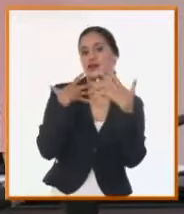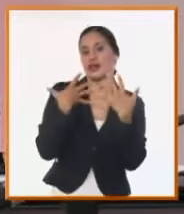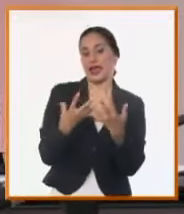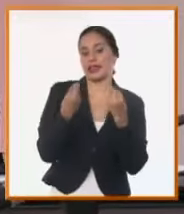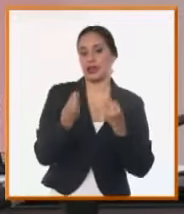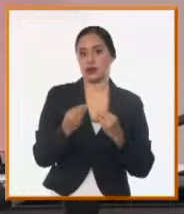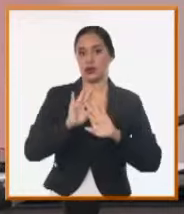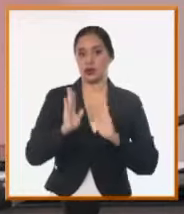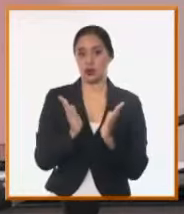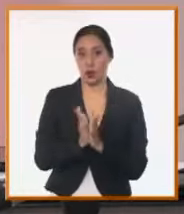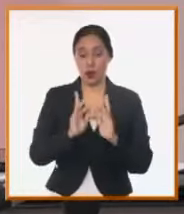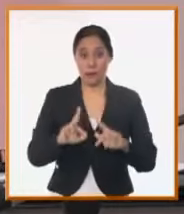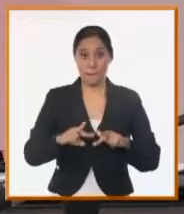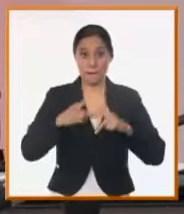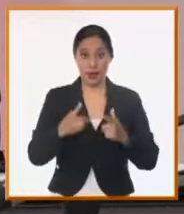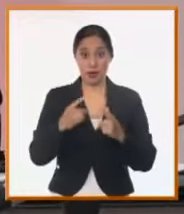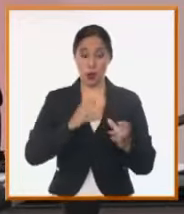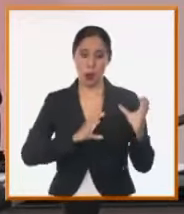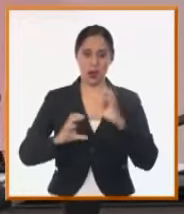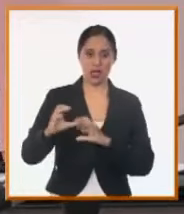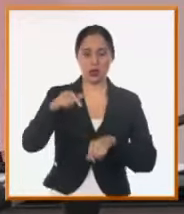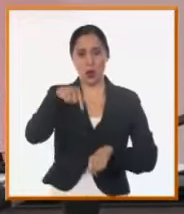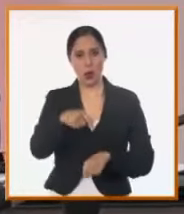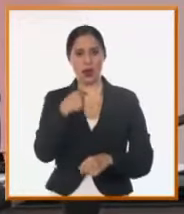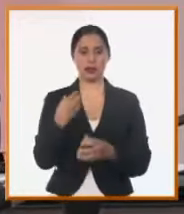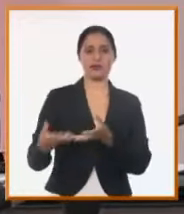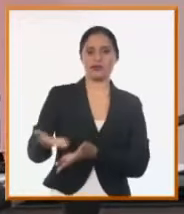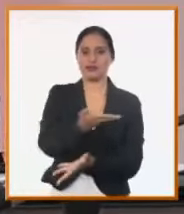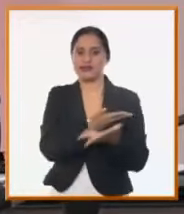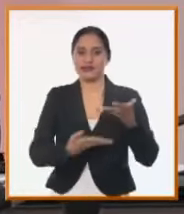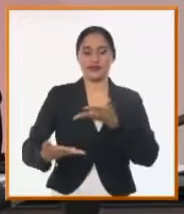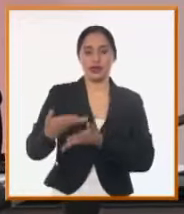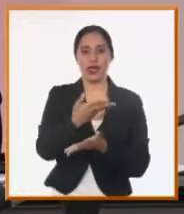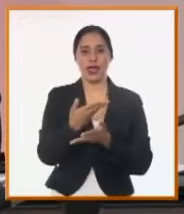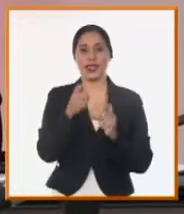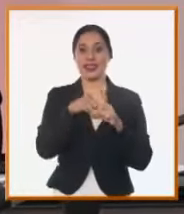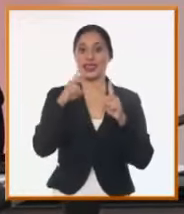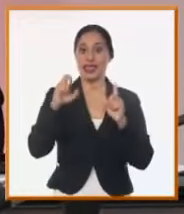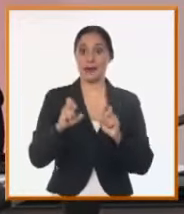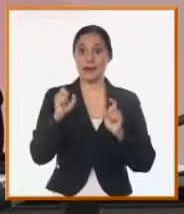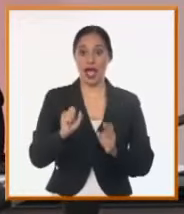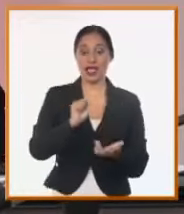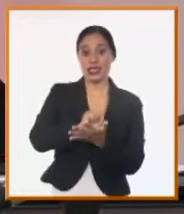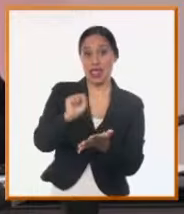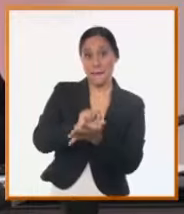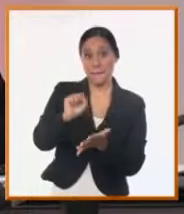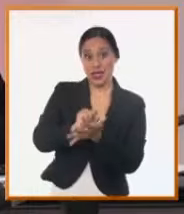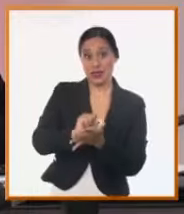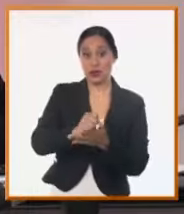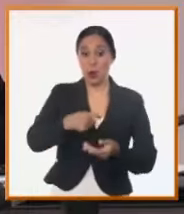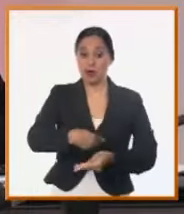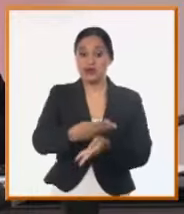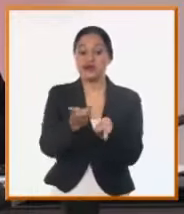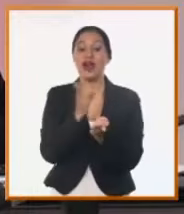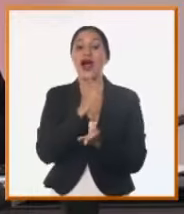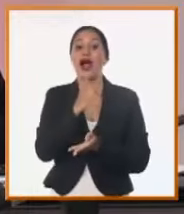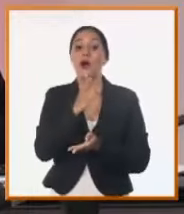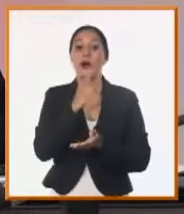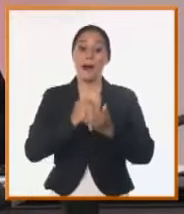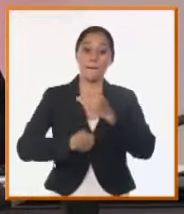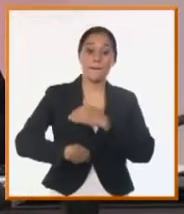establecido comunicación o intercambio ha sido el tema de los servicios directos al abasto de agua a la población.